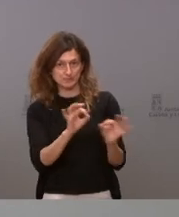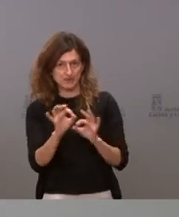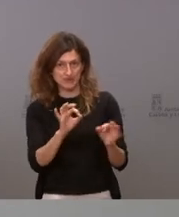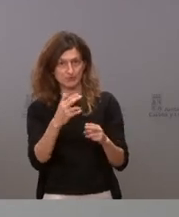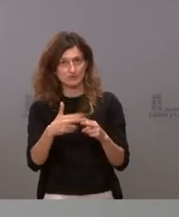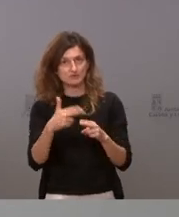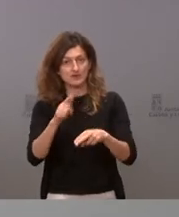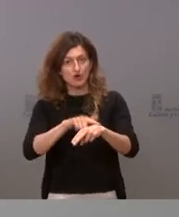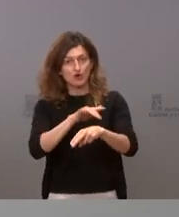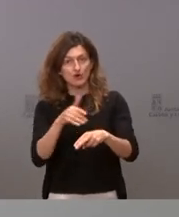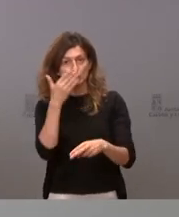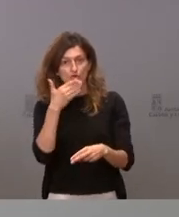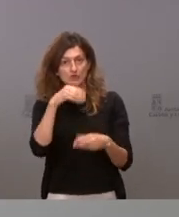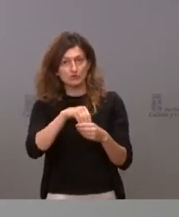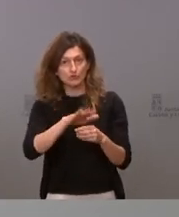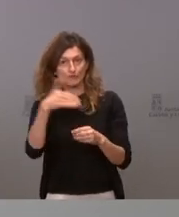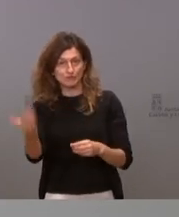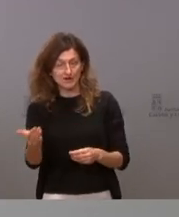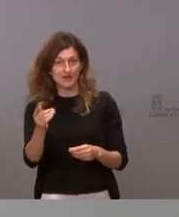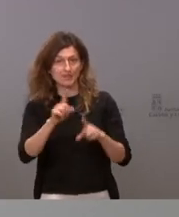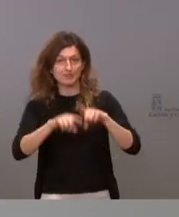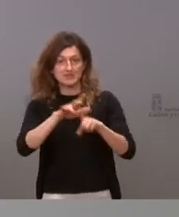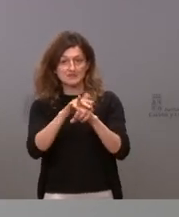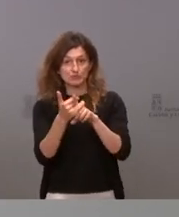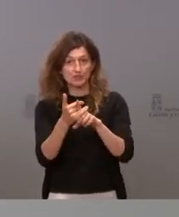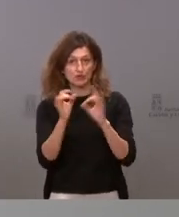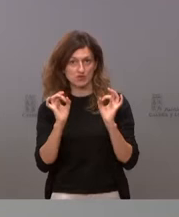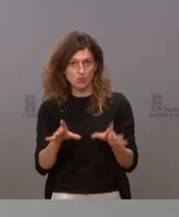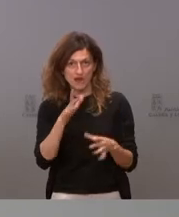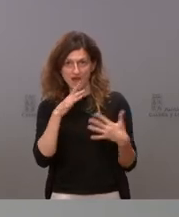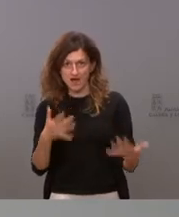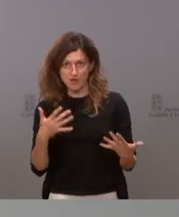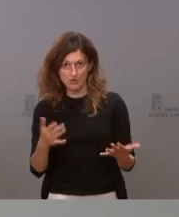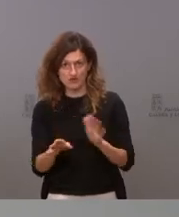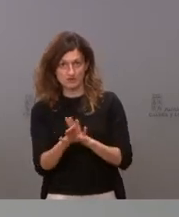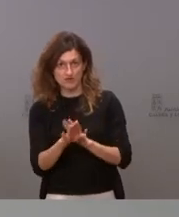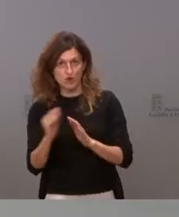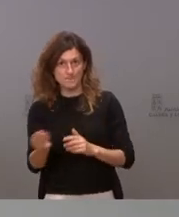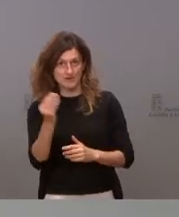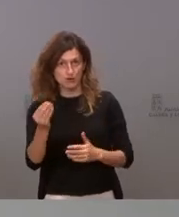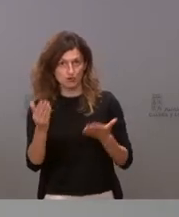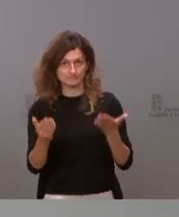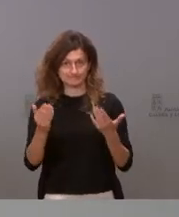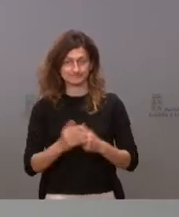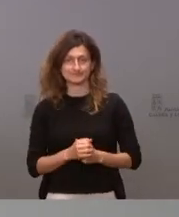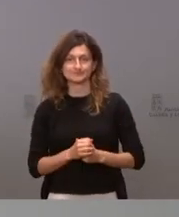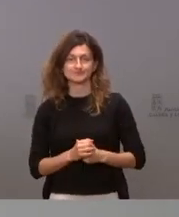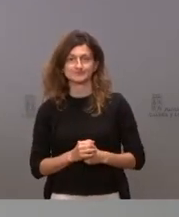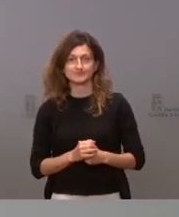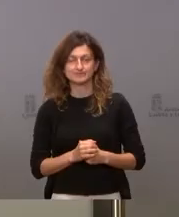extraescolares, siempre y cuando, evidentemente, la situación se mantenga igual que estamos ahora, o incluso mejore, que es la perspectiva que esperamos.